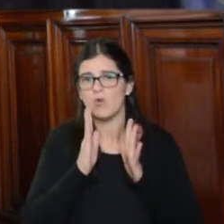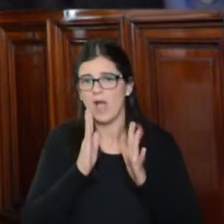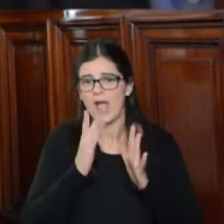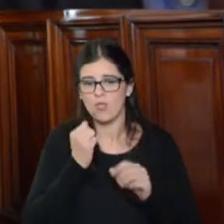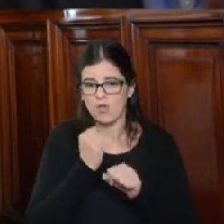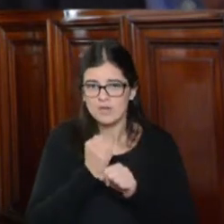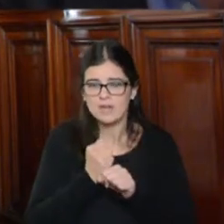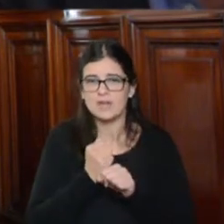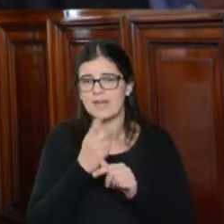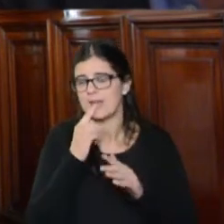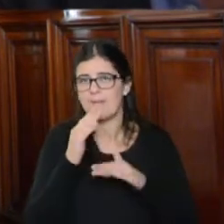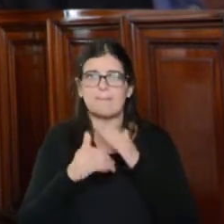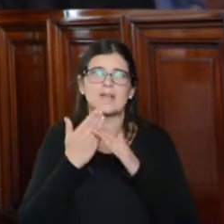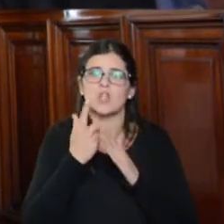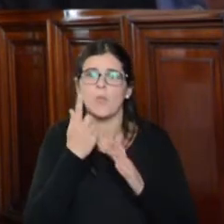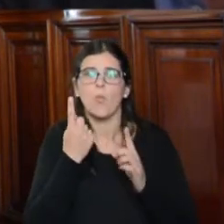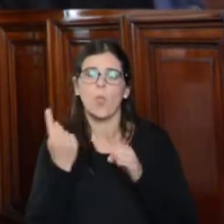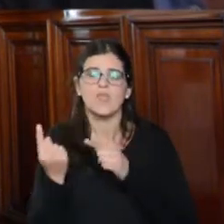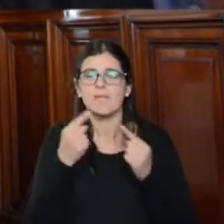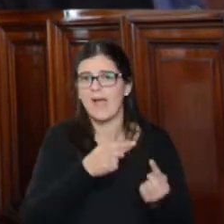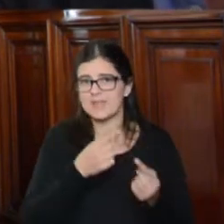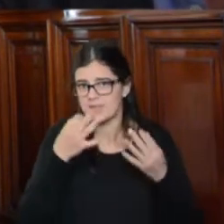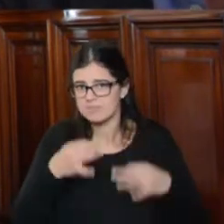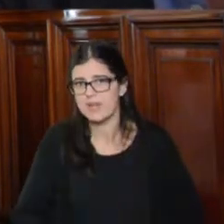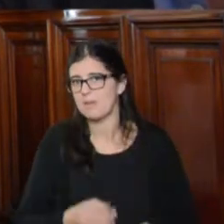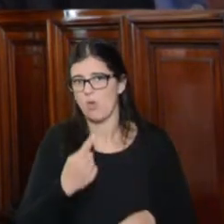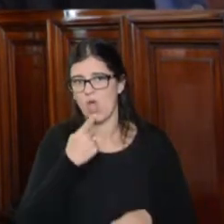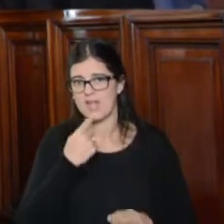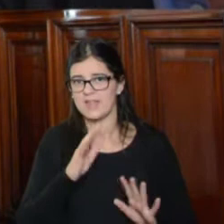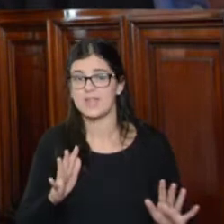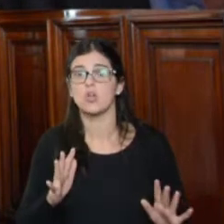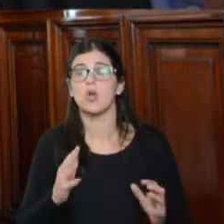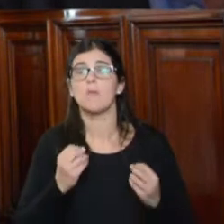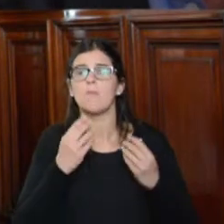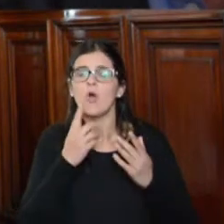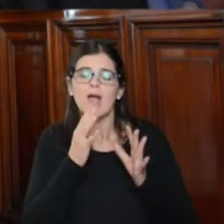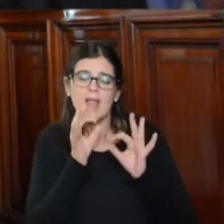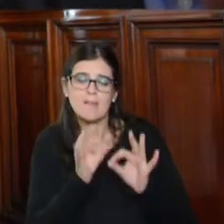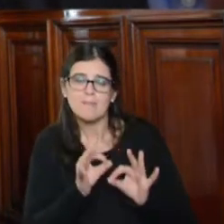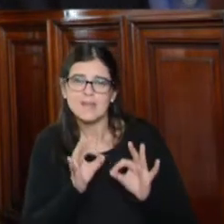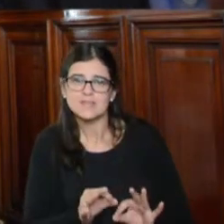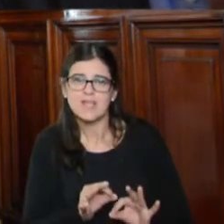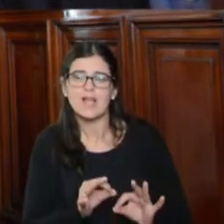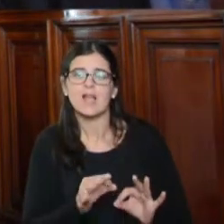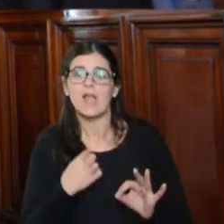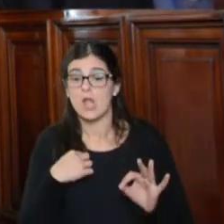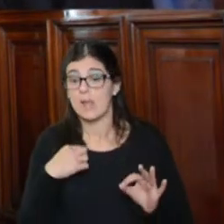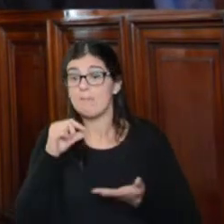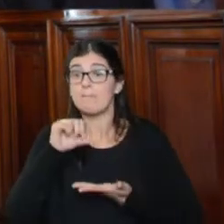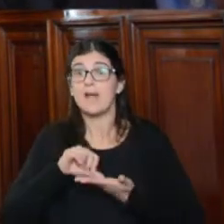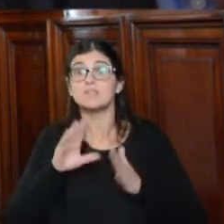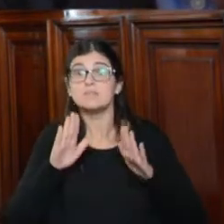de un debate político, con la particularidad además en nuestro país